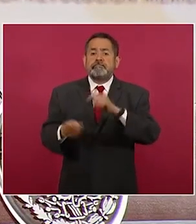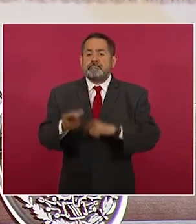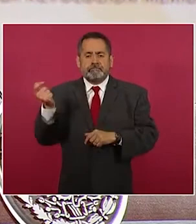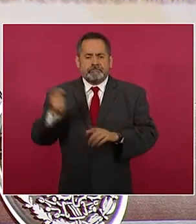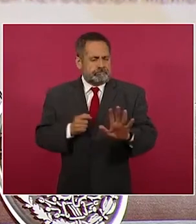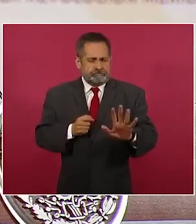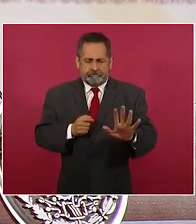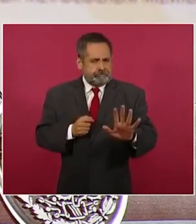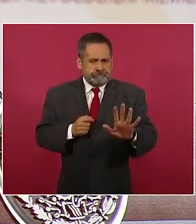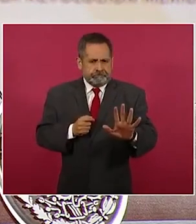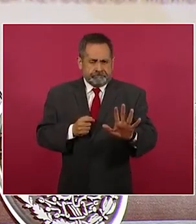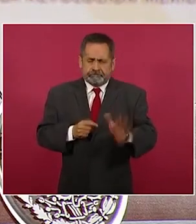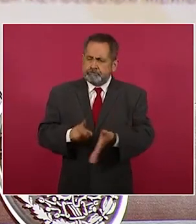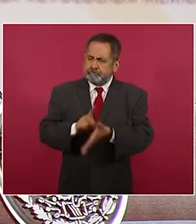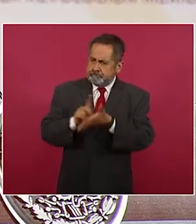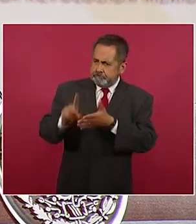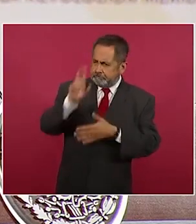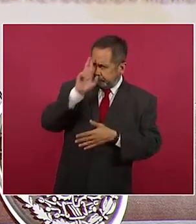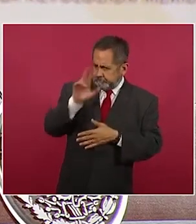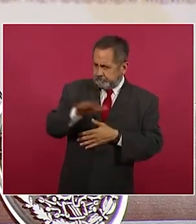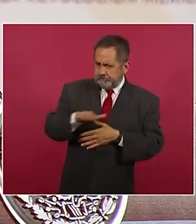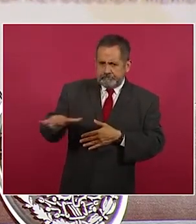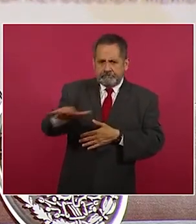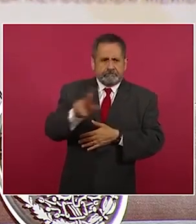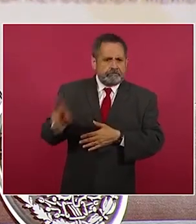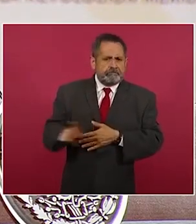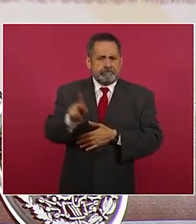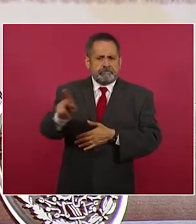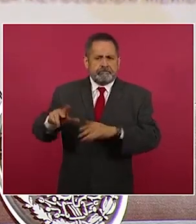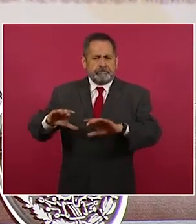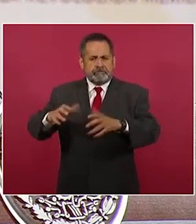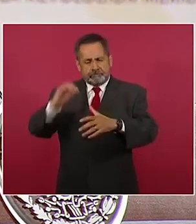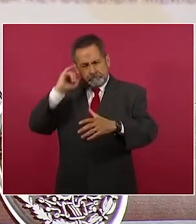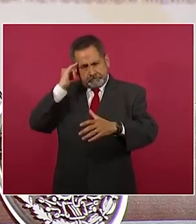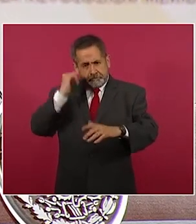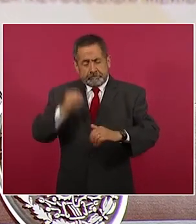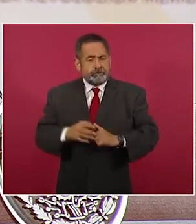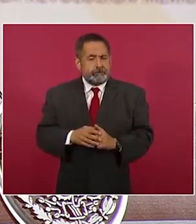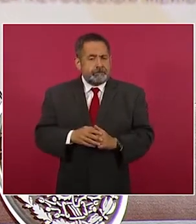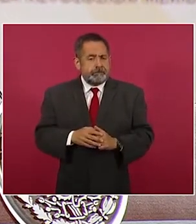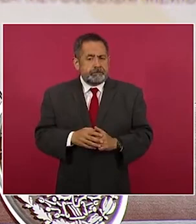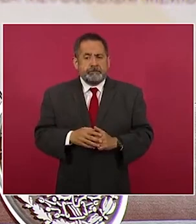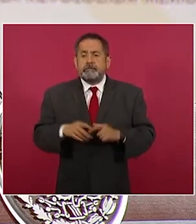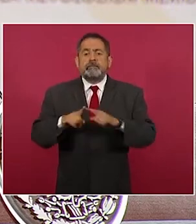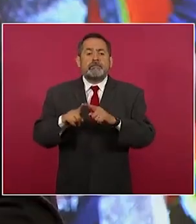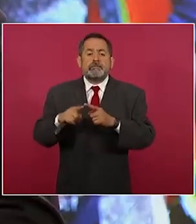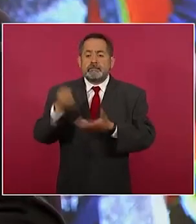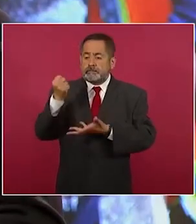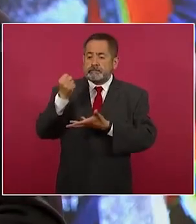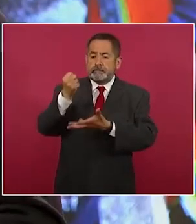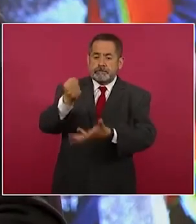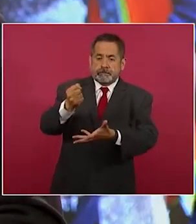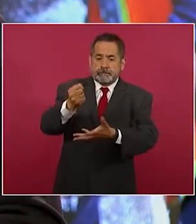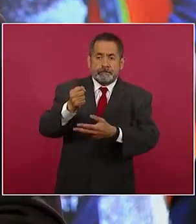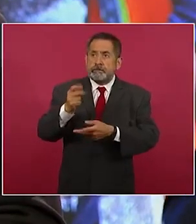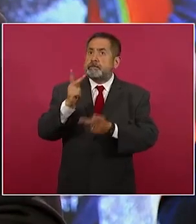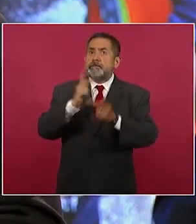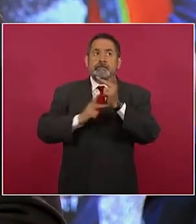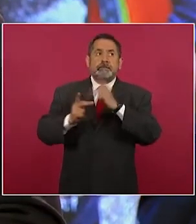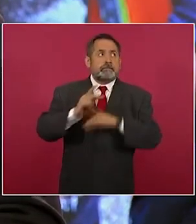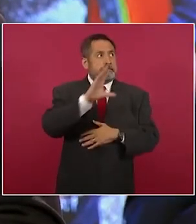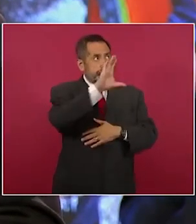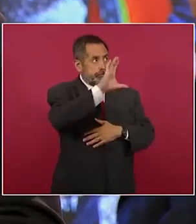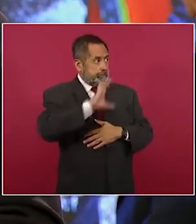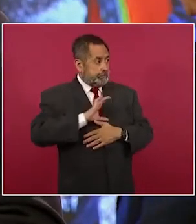a los derechos de los pueblos. Por otra parte, la obra se realiza con inversión pública, sin endeudamiento